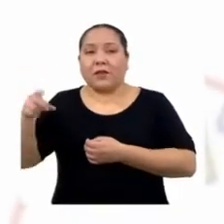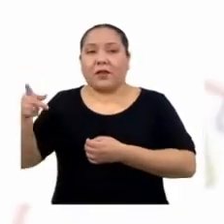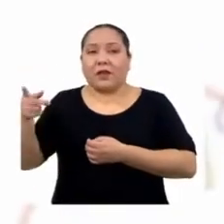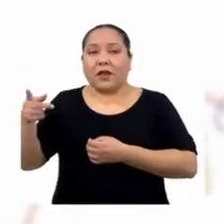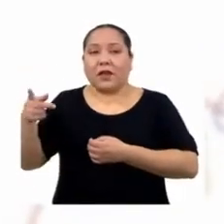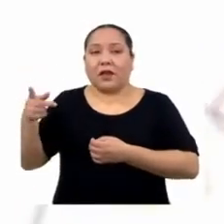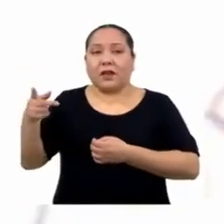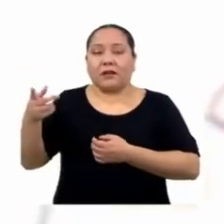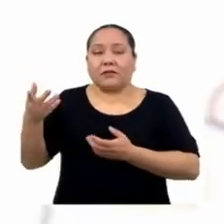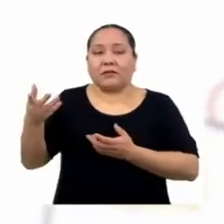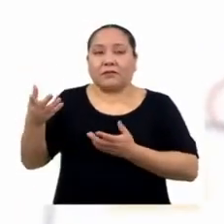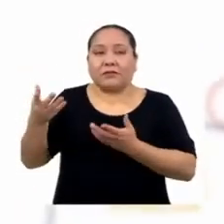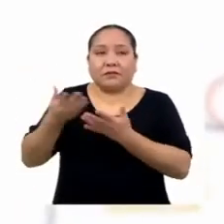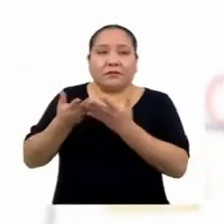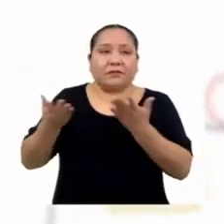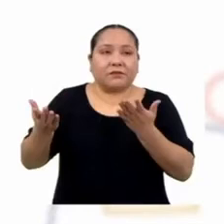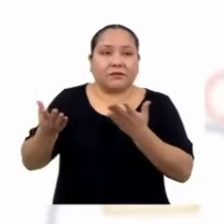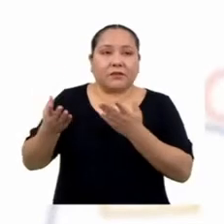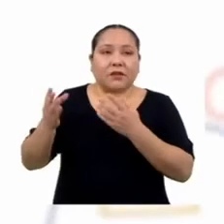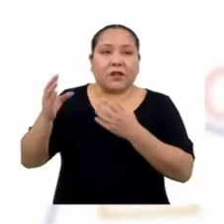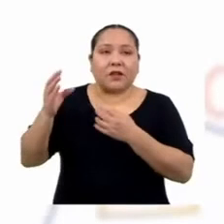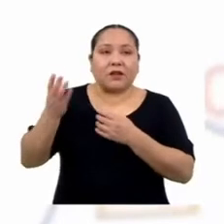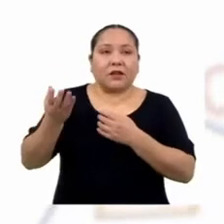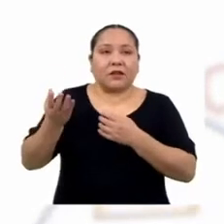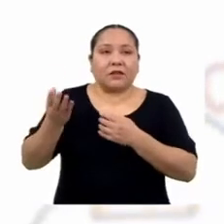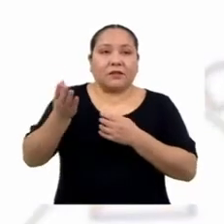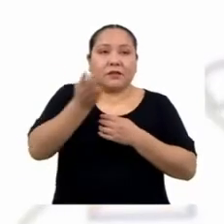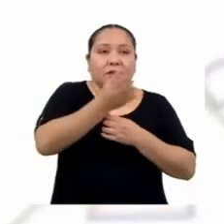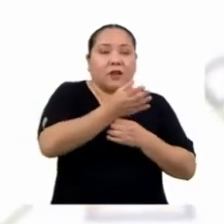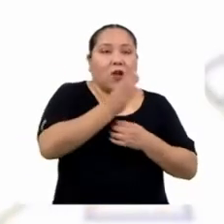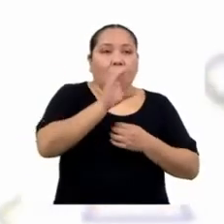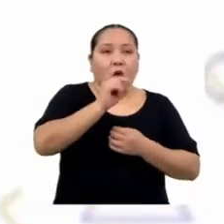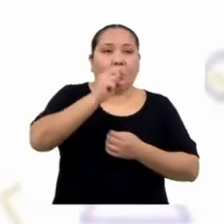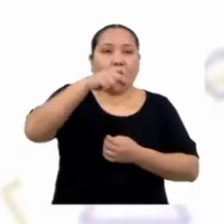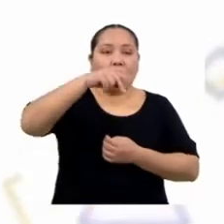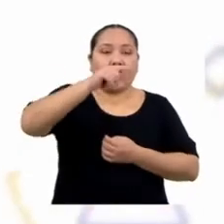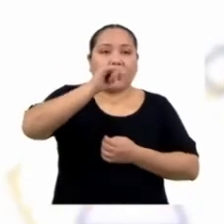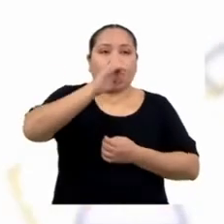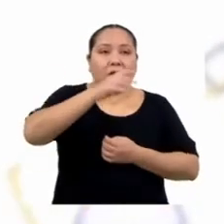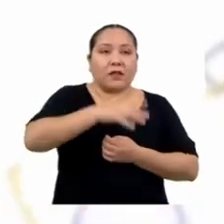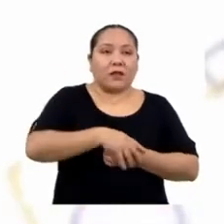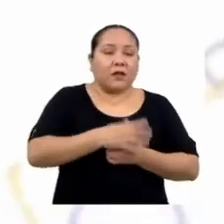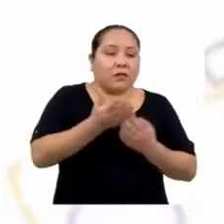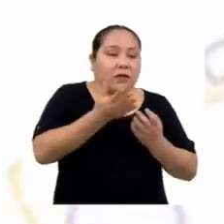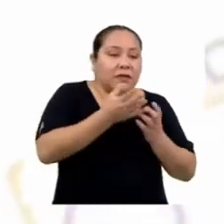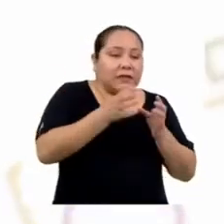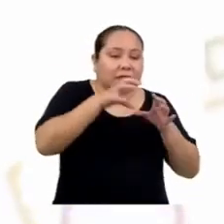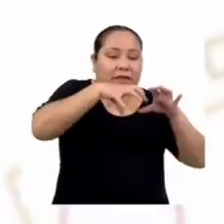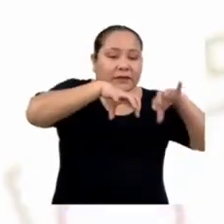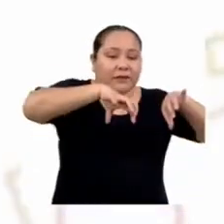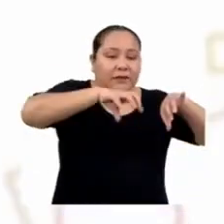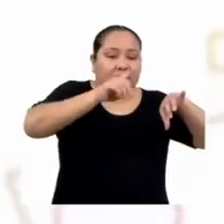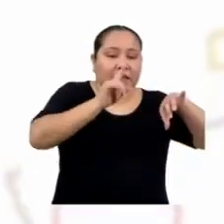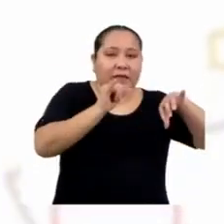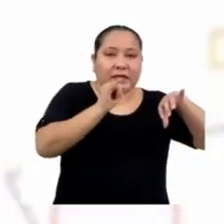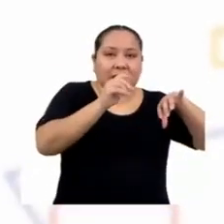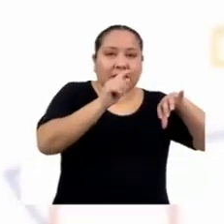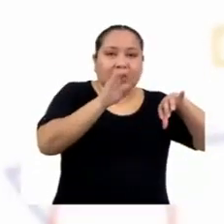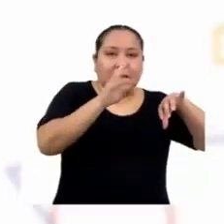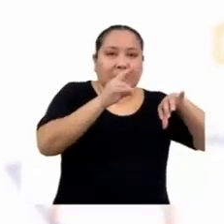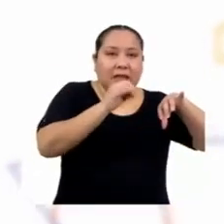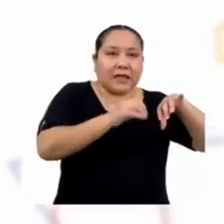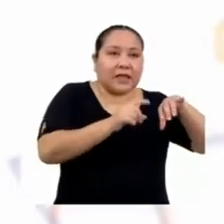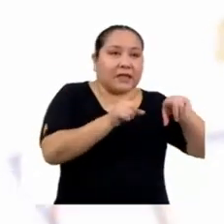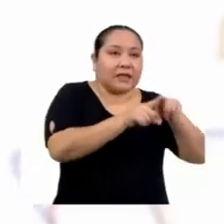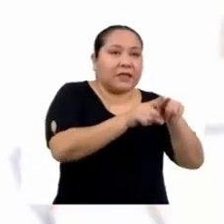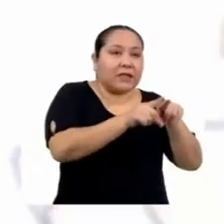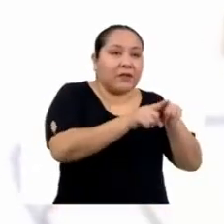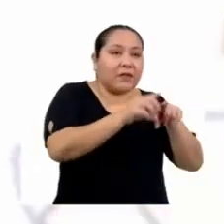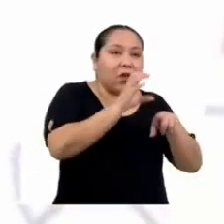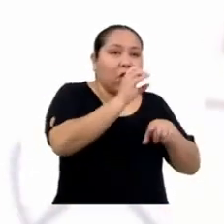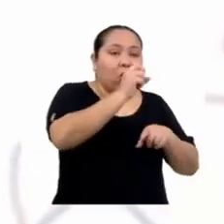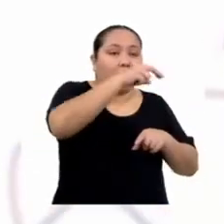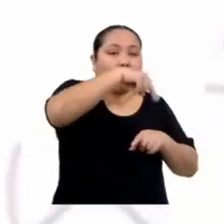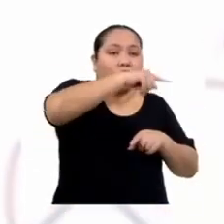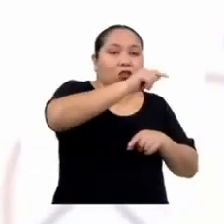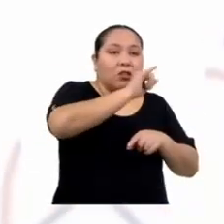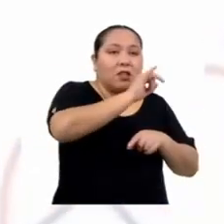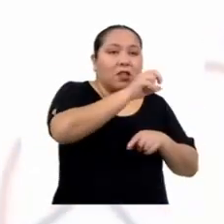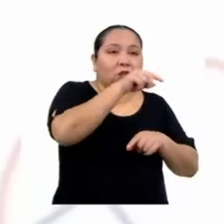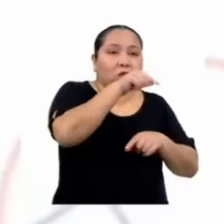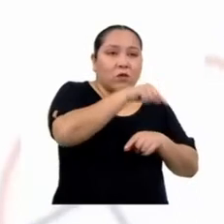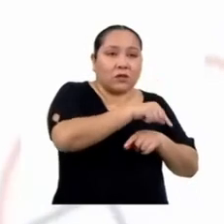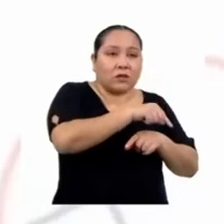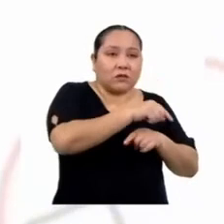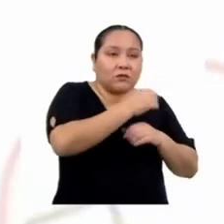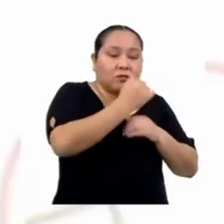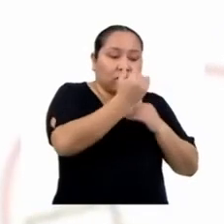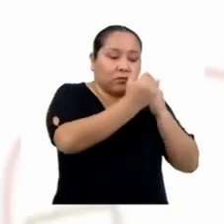Estas se clasifican en discretas, valores como el número de hijos o hermanas, y también en continuas, variables que pueden asumir